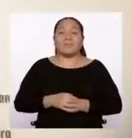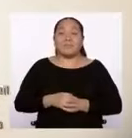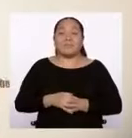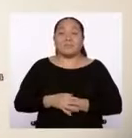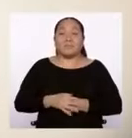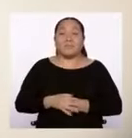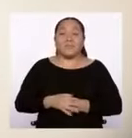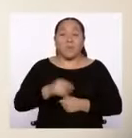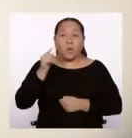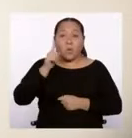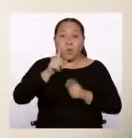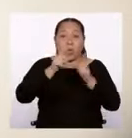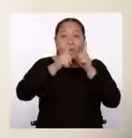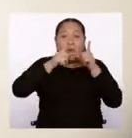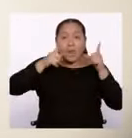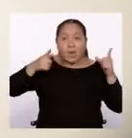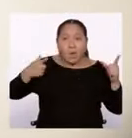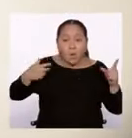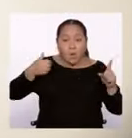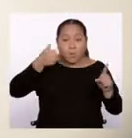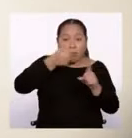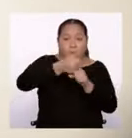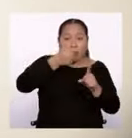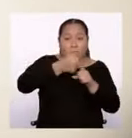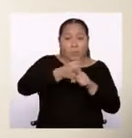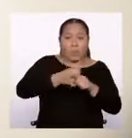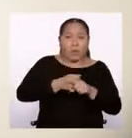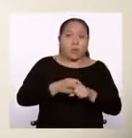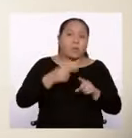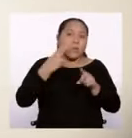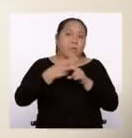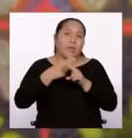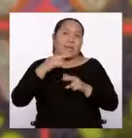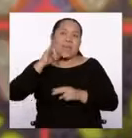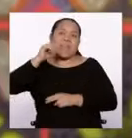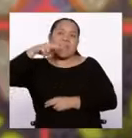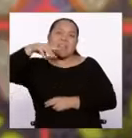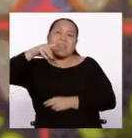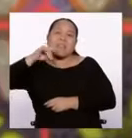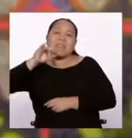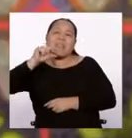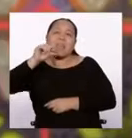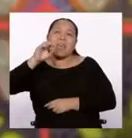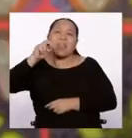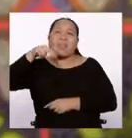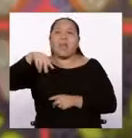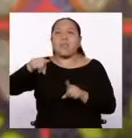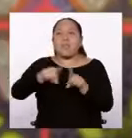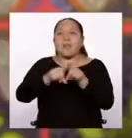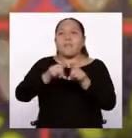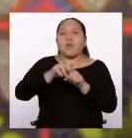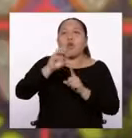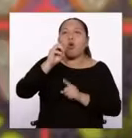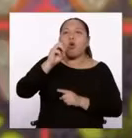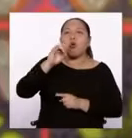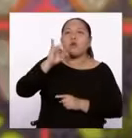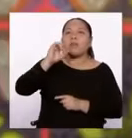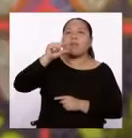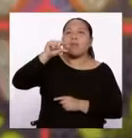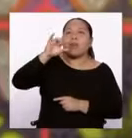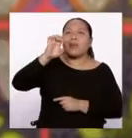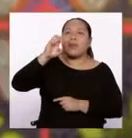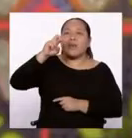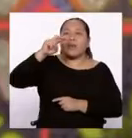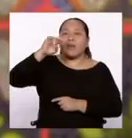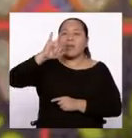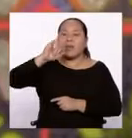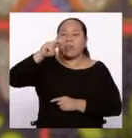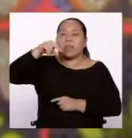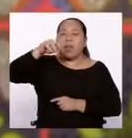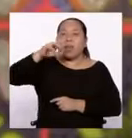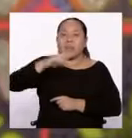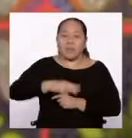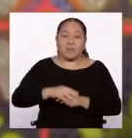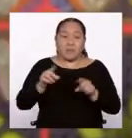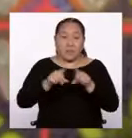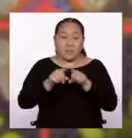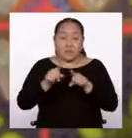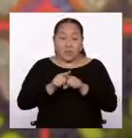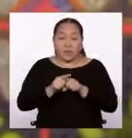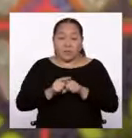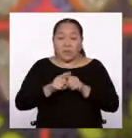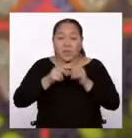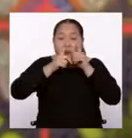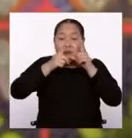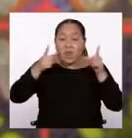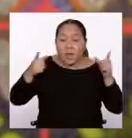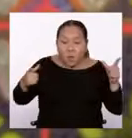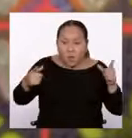Una lengua indígena, también llamada originaria en el Perú, es una lengua hablada por un pueblo indígena desde